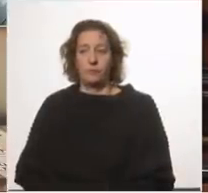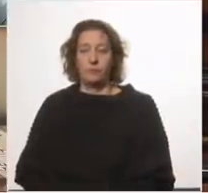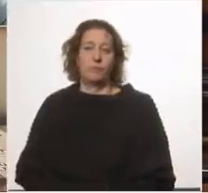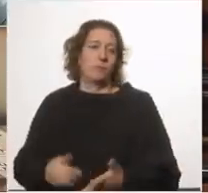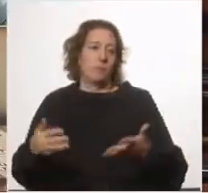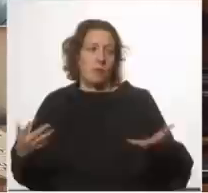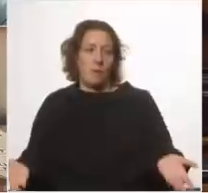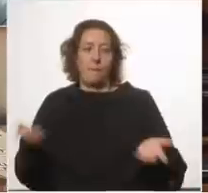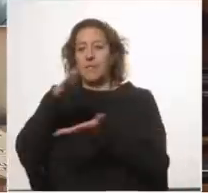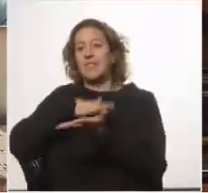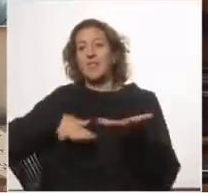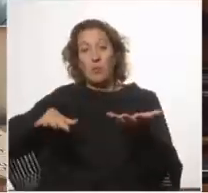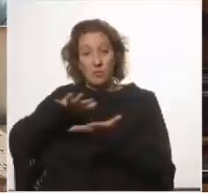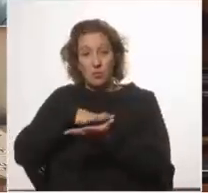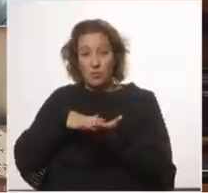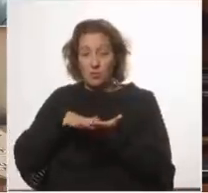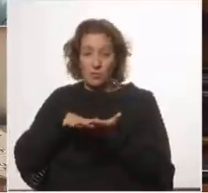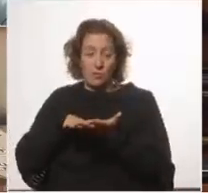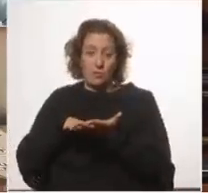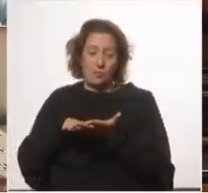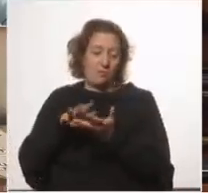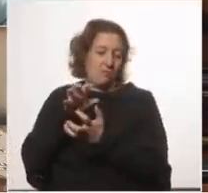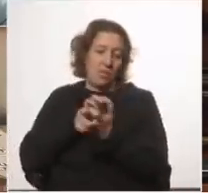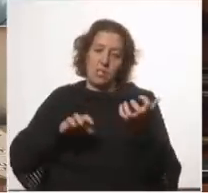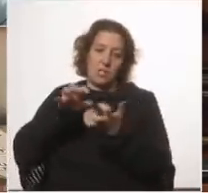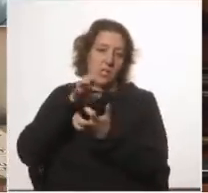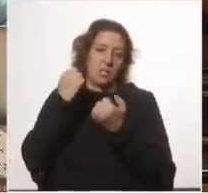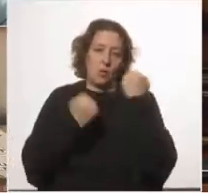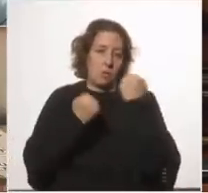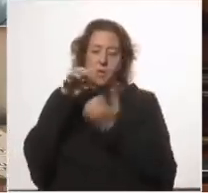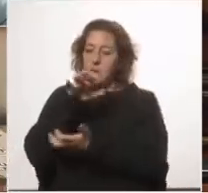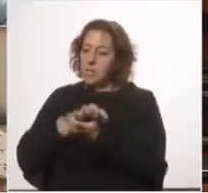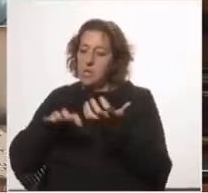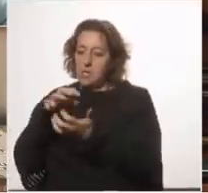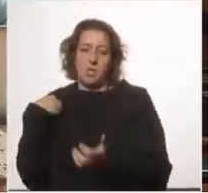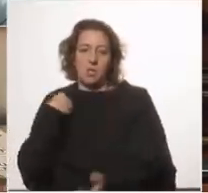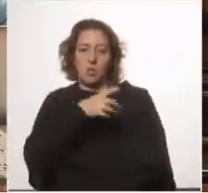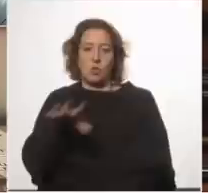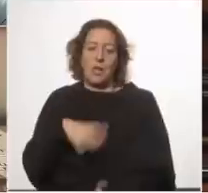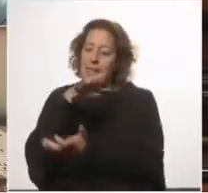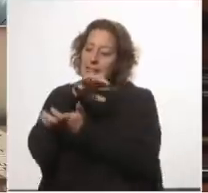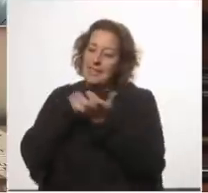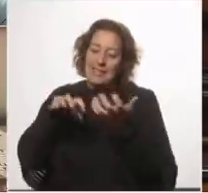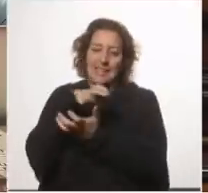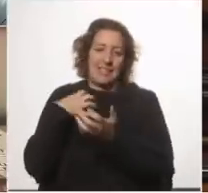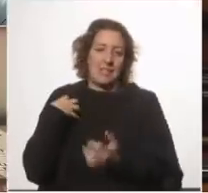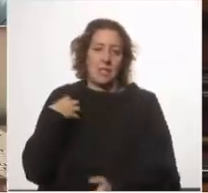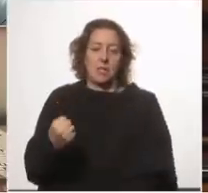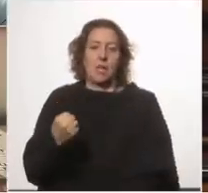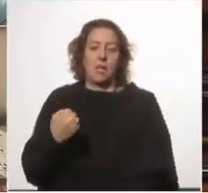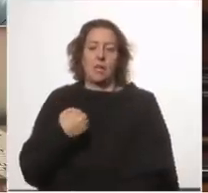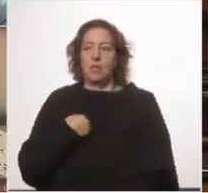definimos a la situación como una situación de crisis económica, crisis social, crisis sanitaria y se